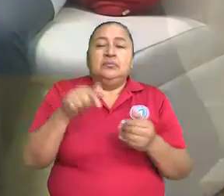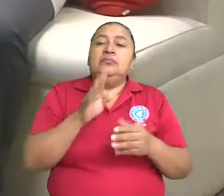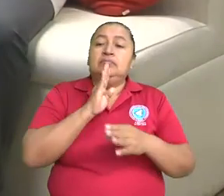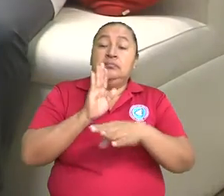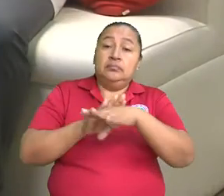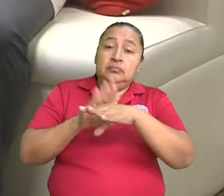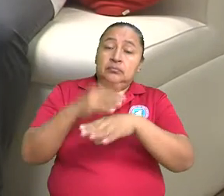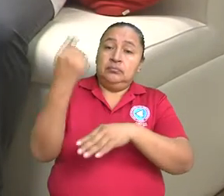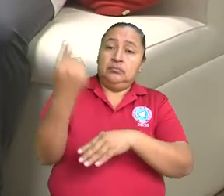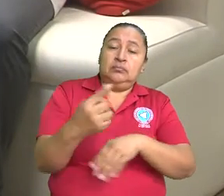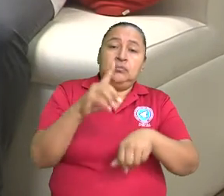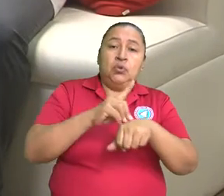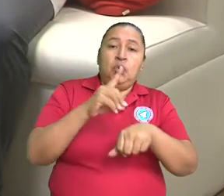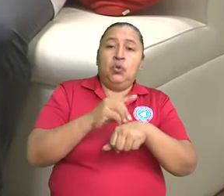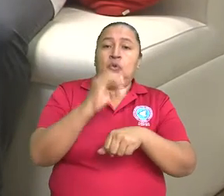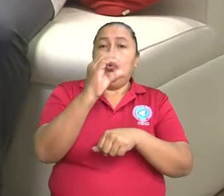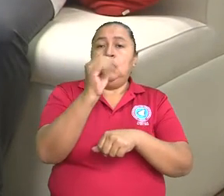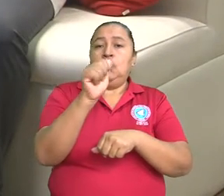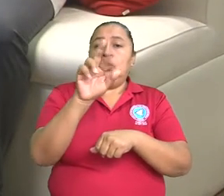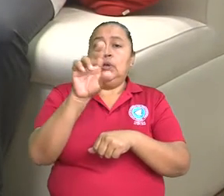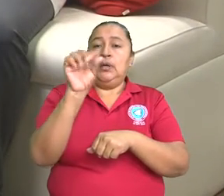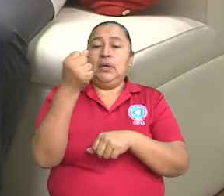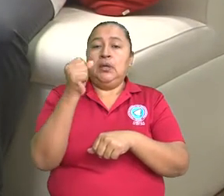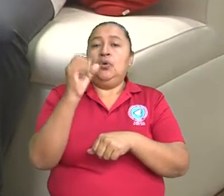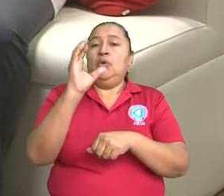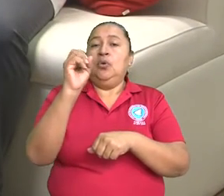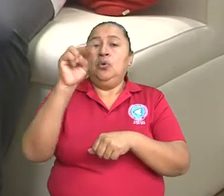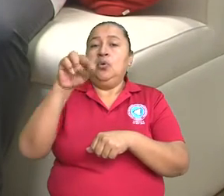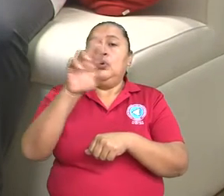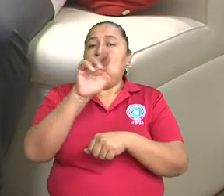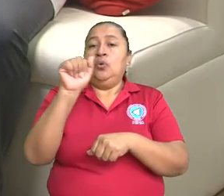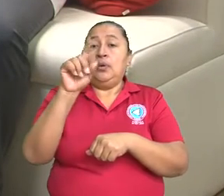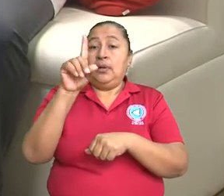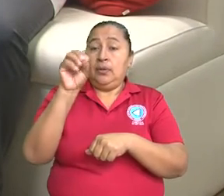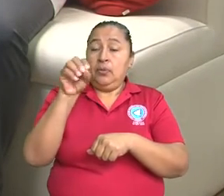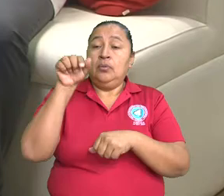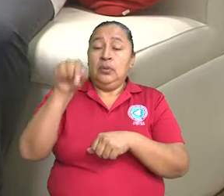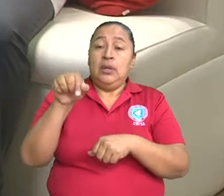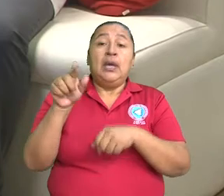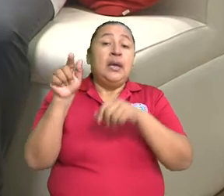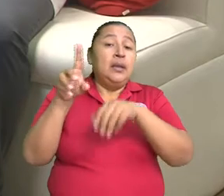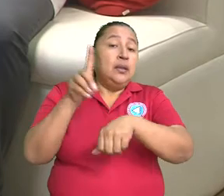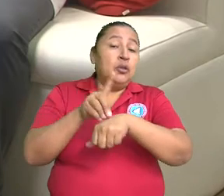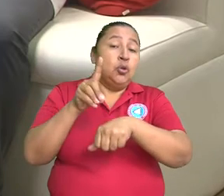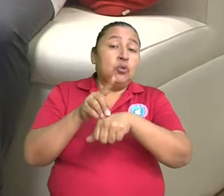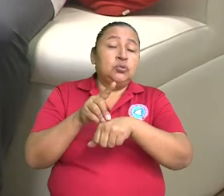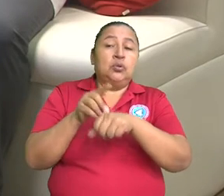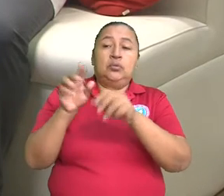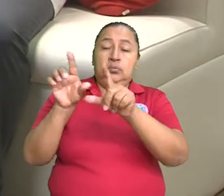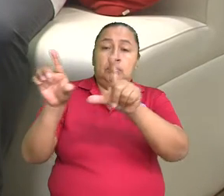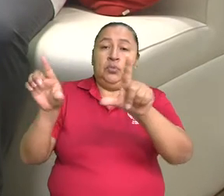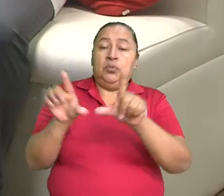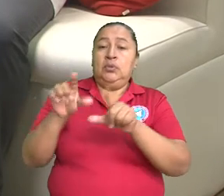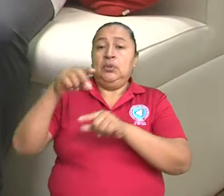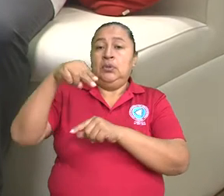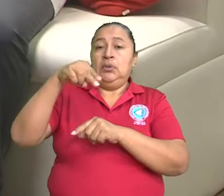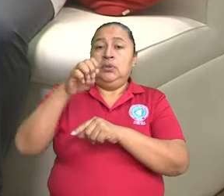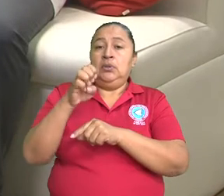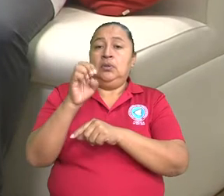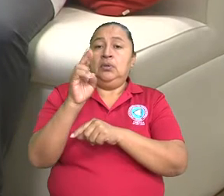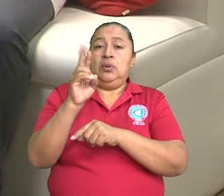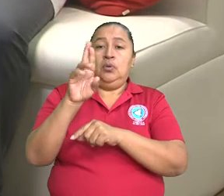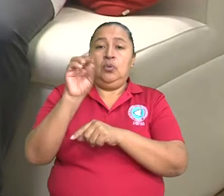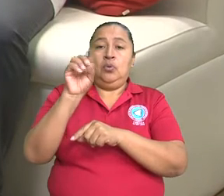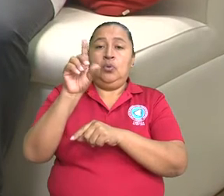Carlos Conrado. Él es médico residente del área de neurología del hospital Manolo